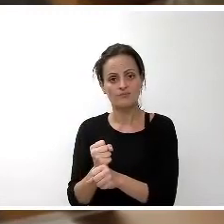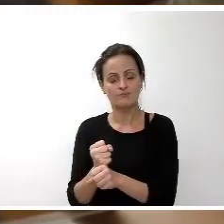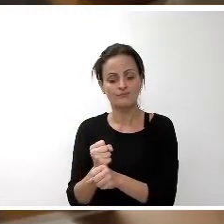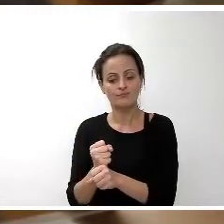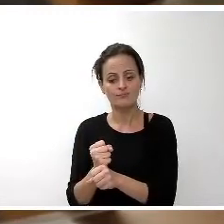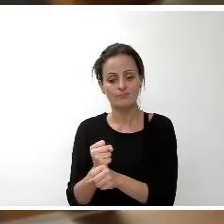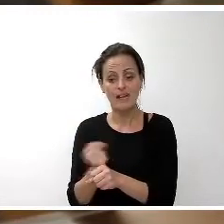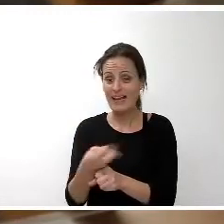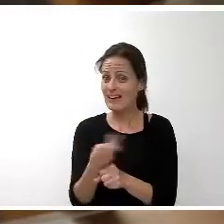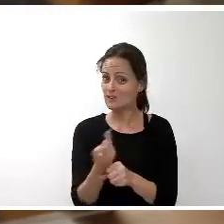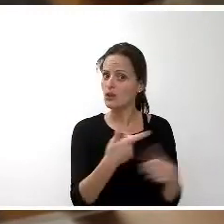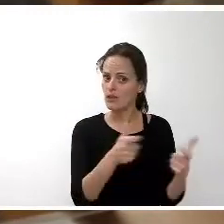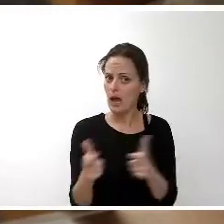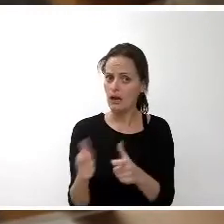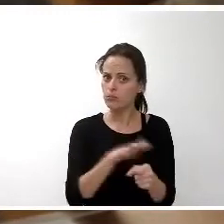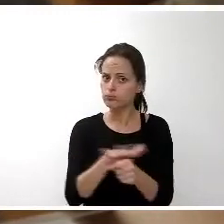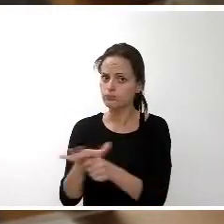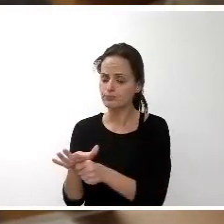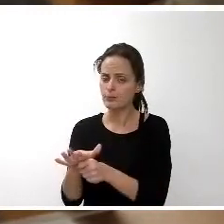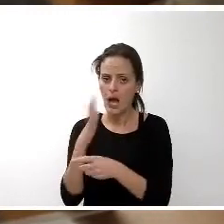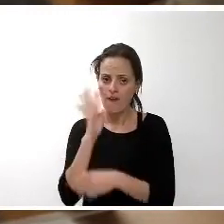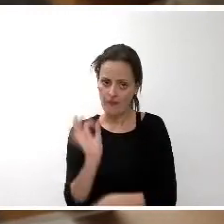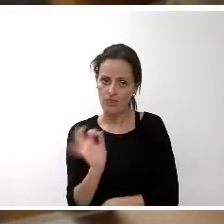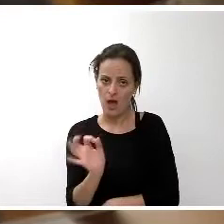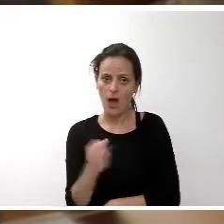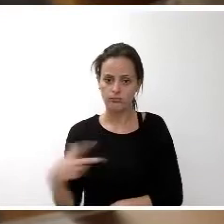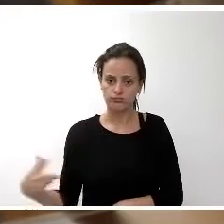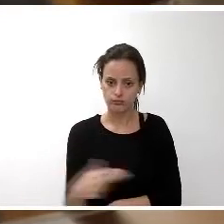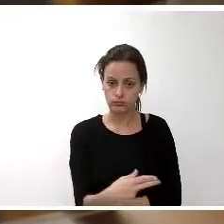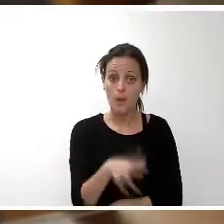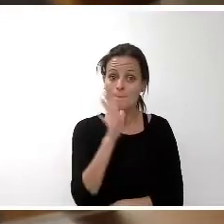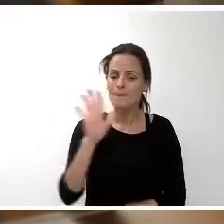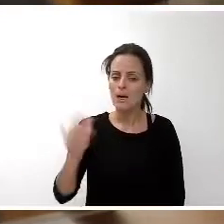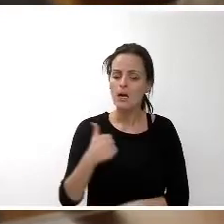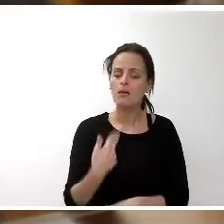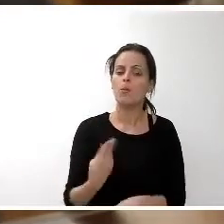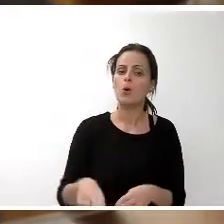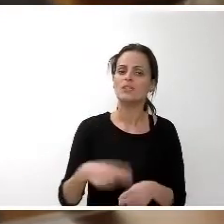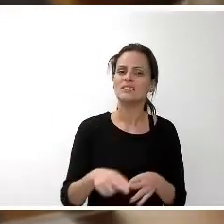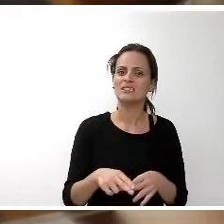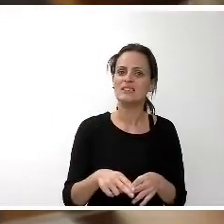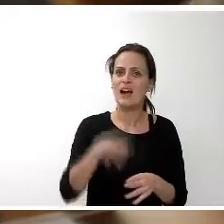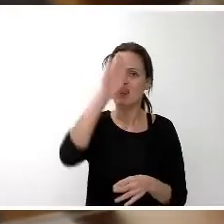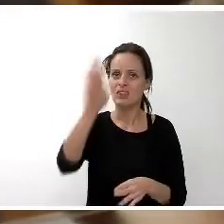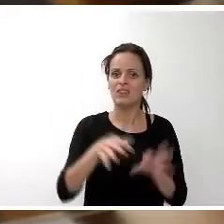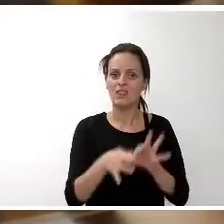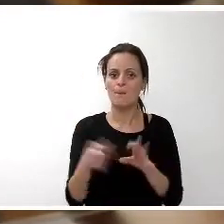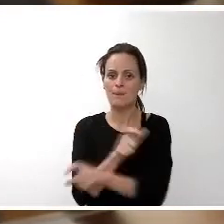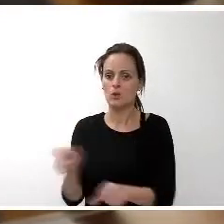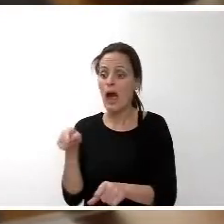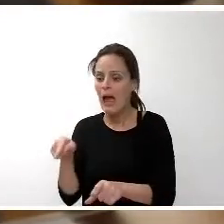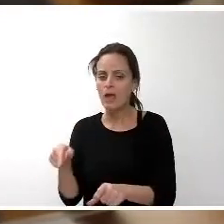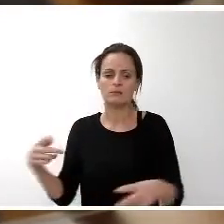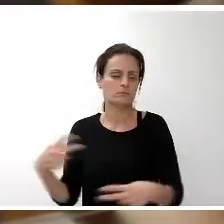el resto de áreas, en todo el resto de acciones políticas. Pero en las políticas que están directamente relacionadas con las personas, no se recortó.